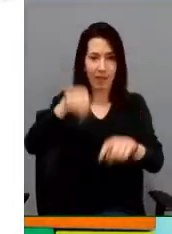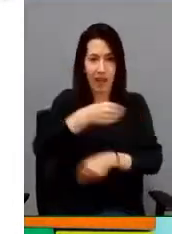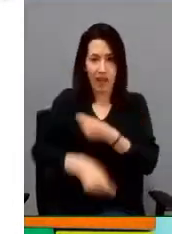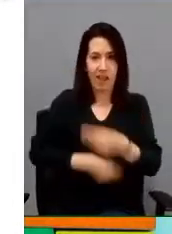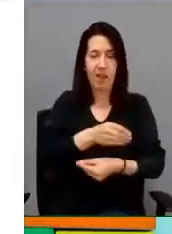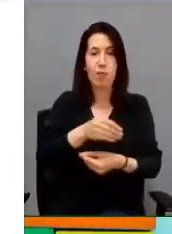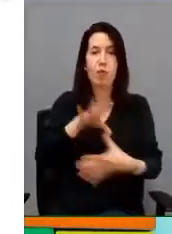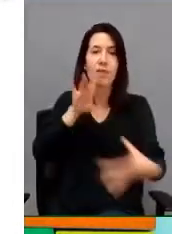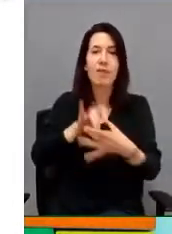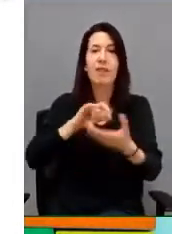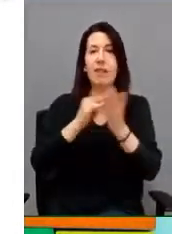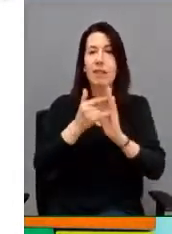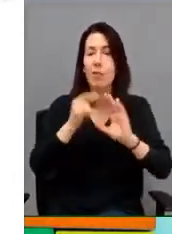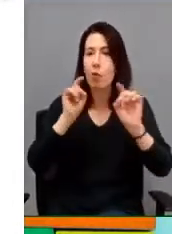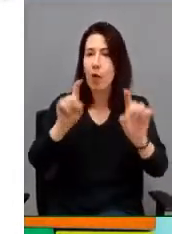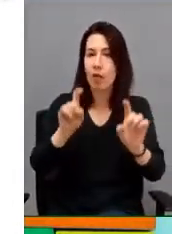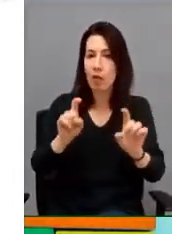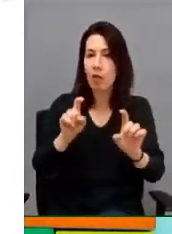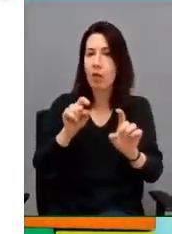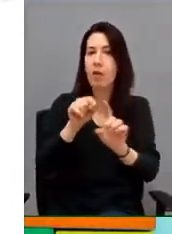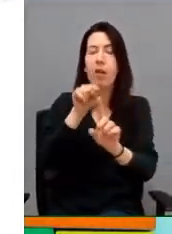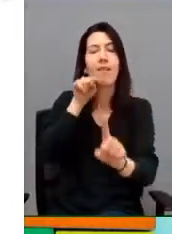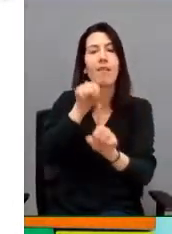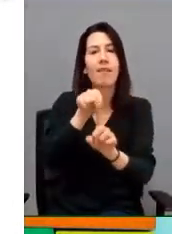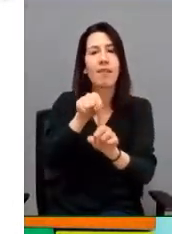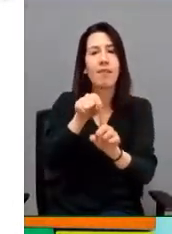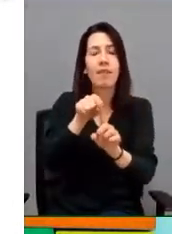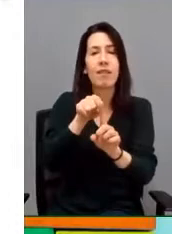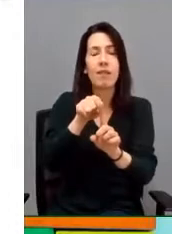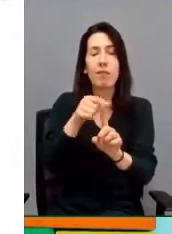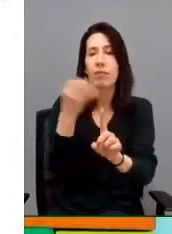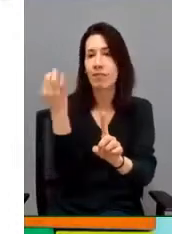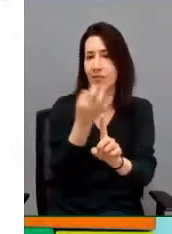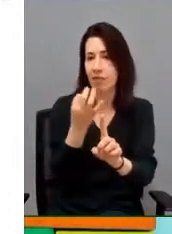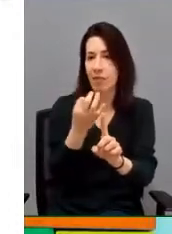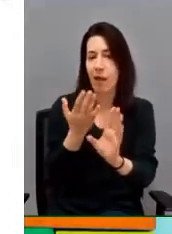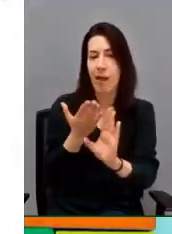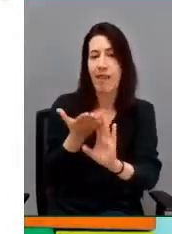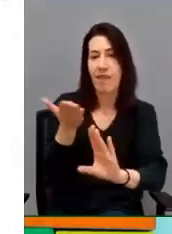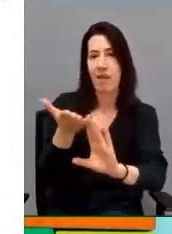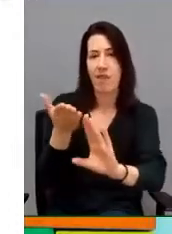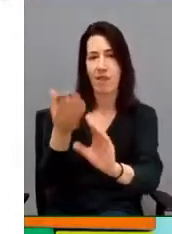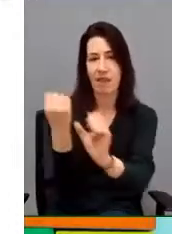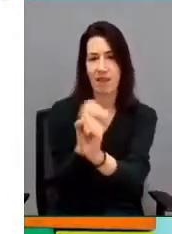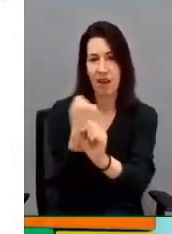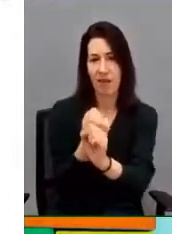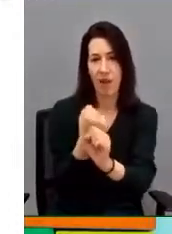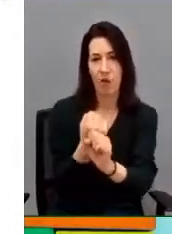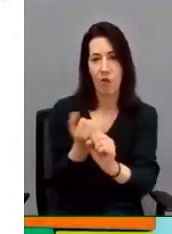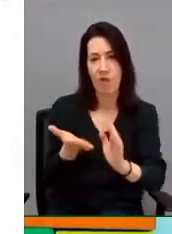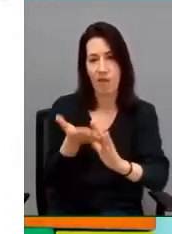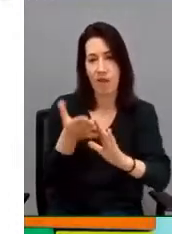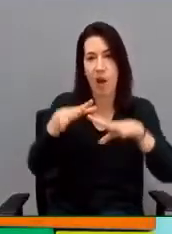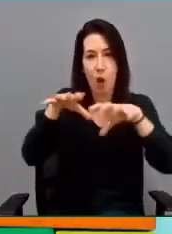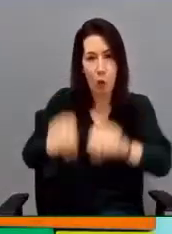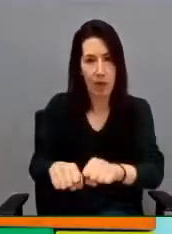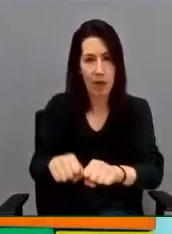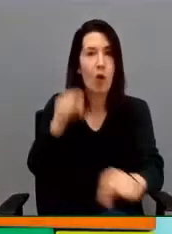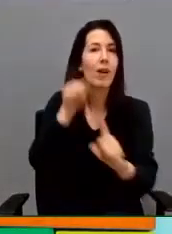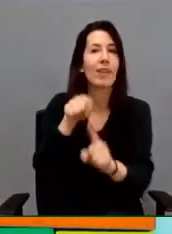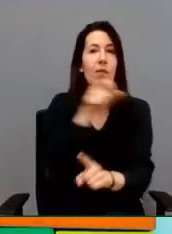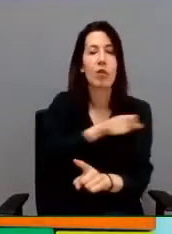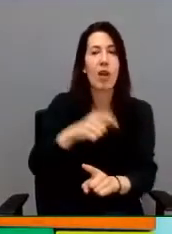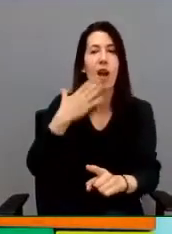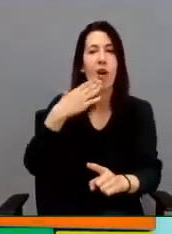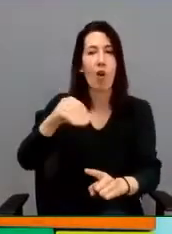en el sistema educativo con esa orientación pre-laboral, ocupacional para los